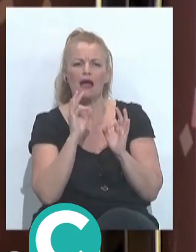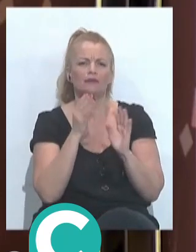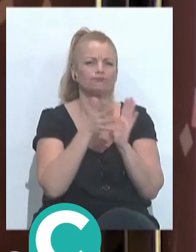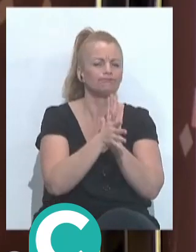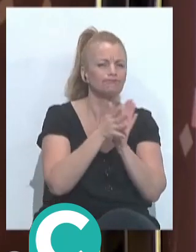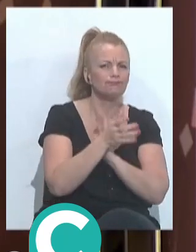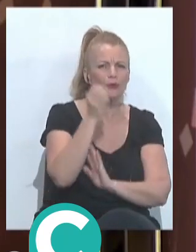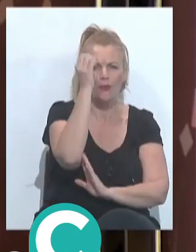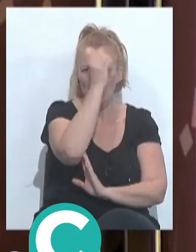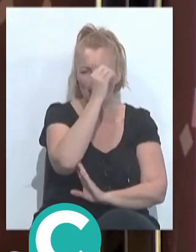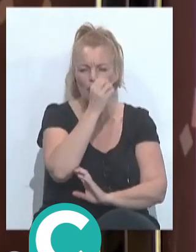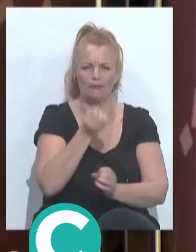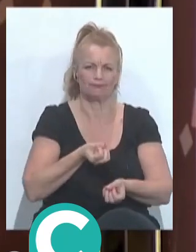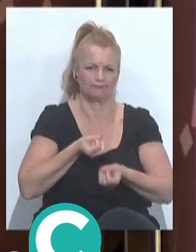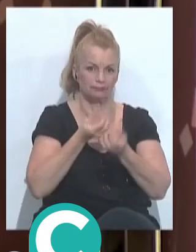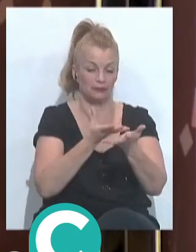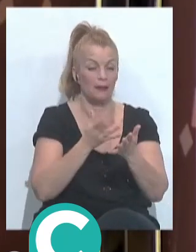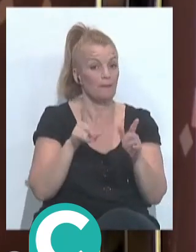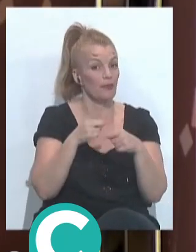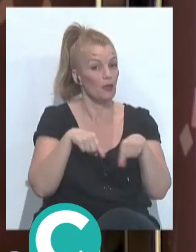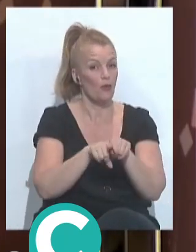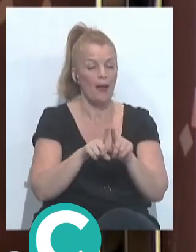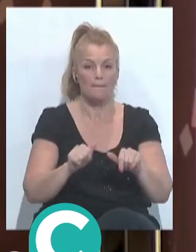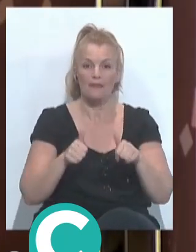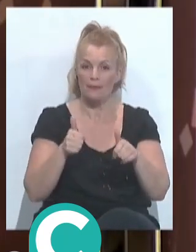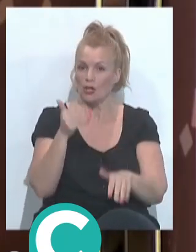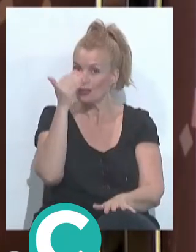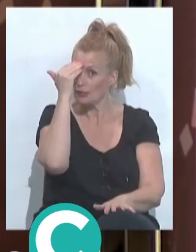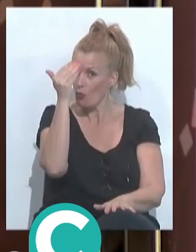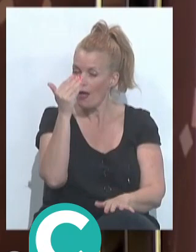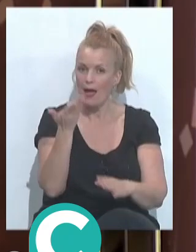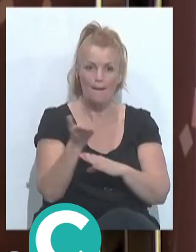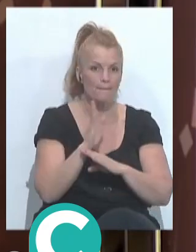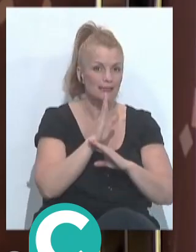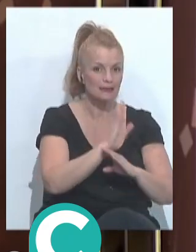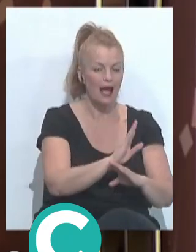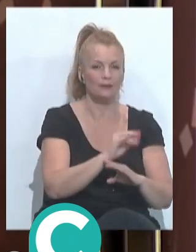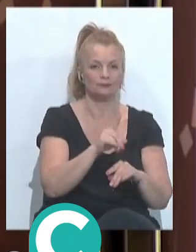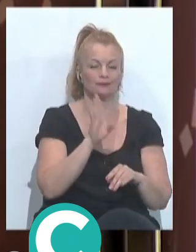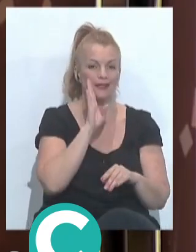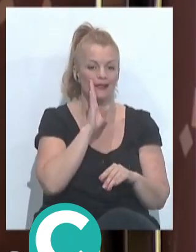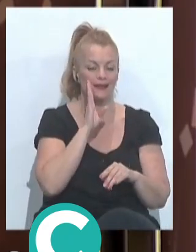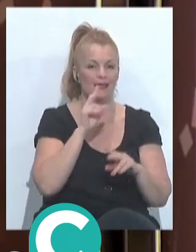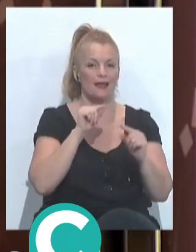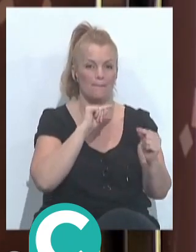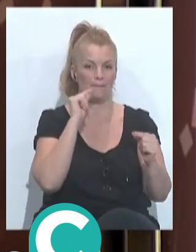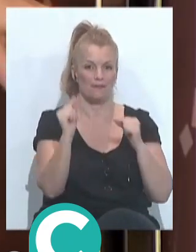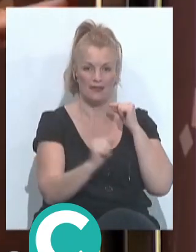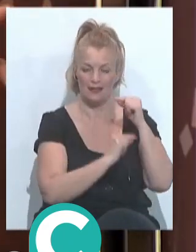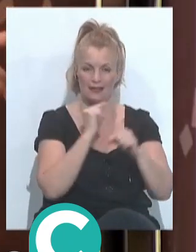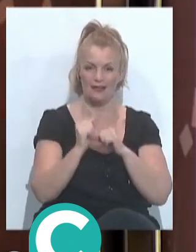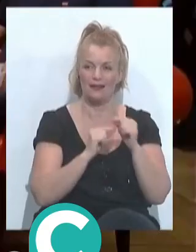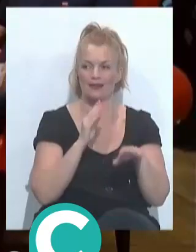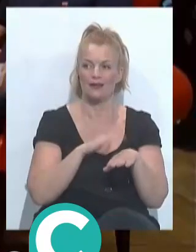tiene mucha tela que cortar. Así que empezamos saludando, presentándoles a quienes componen esta mesa de tertulias. Lo hacemos,